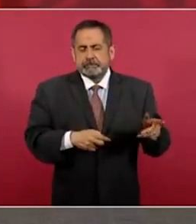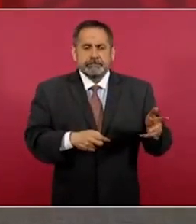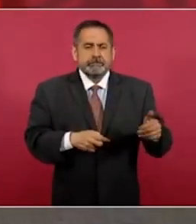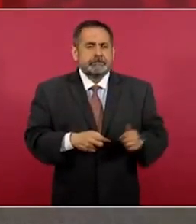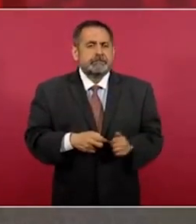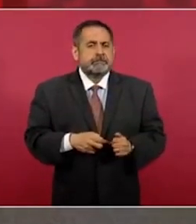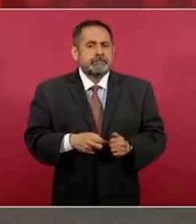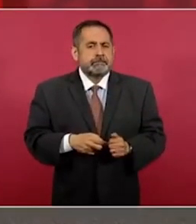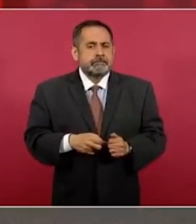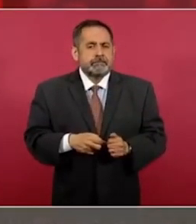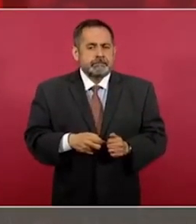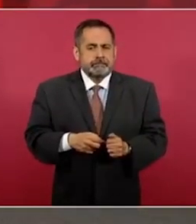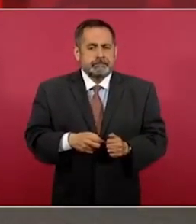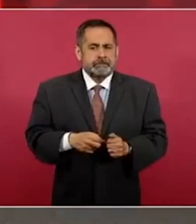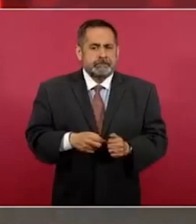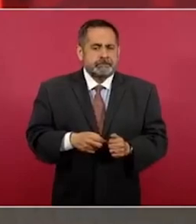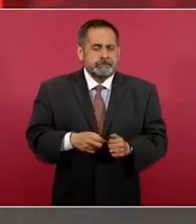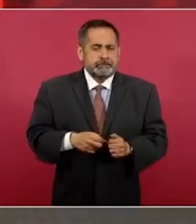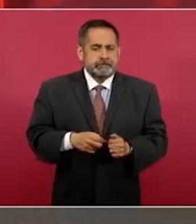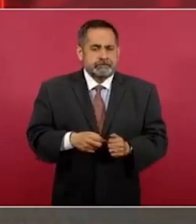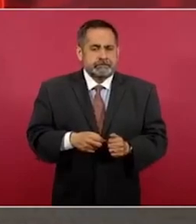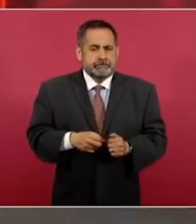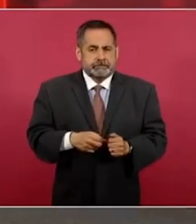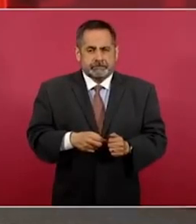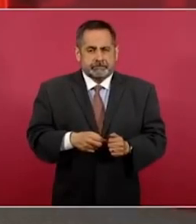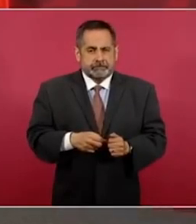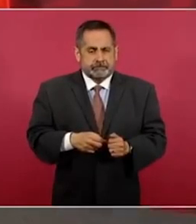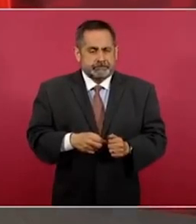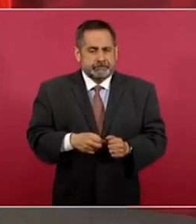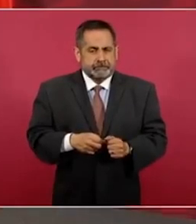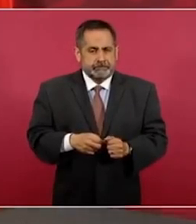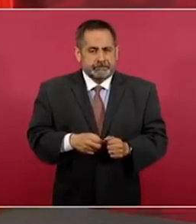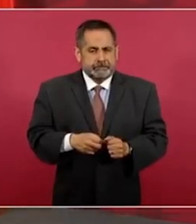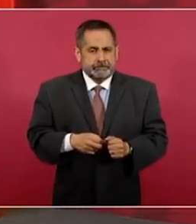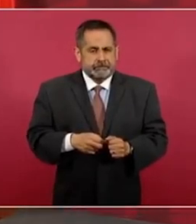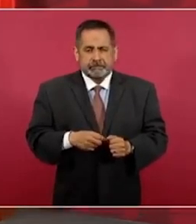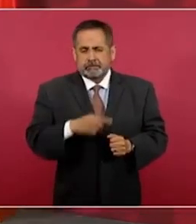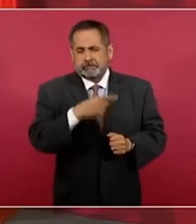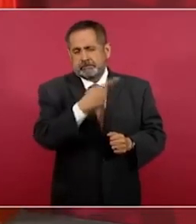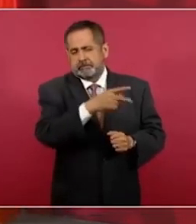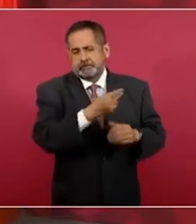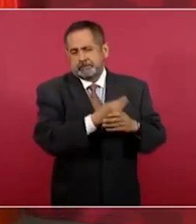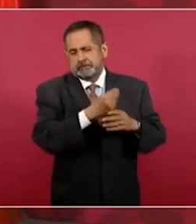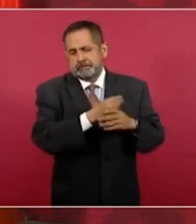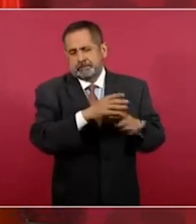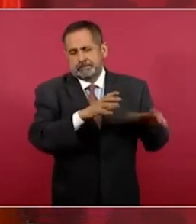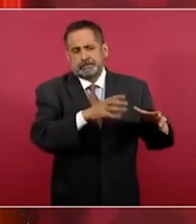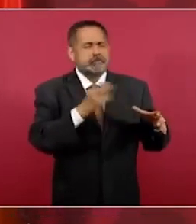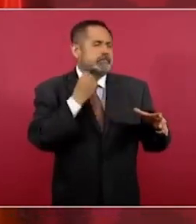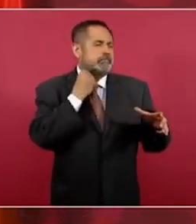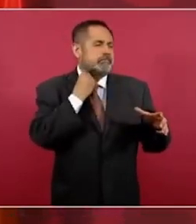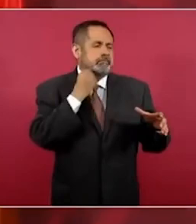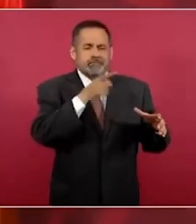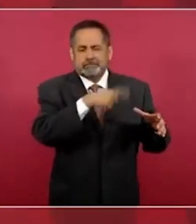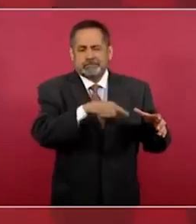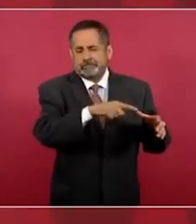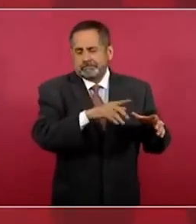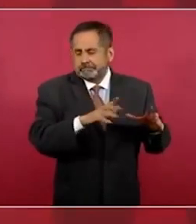sus abogados fueron los que